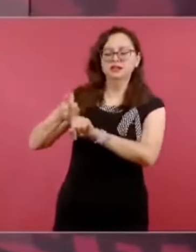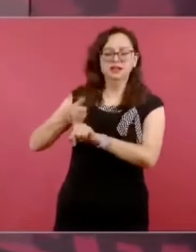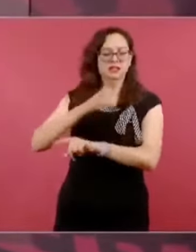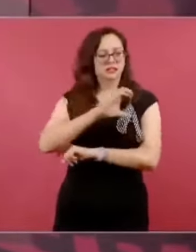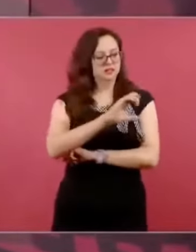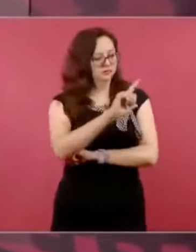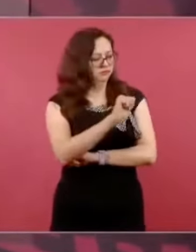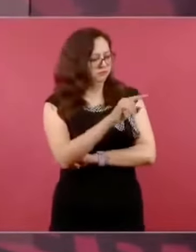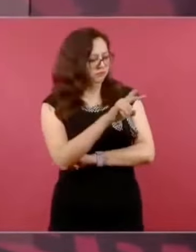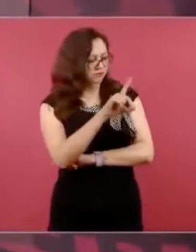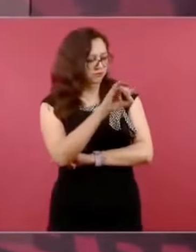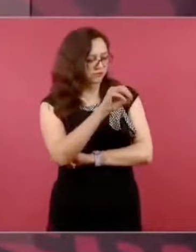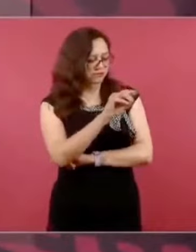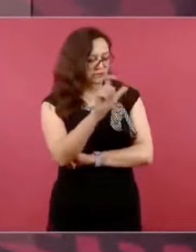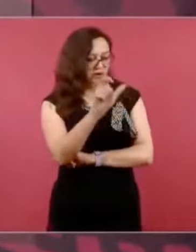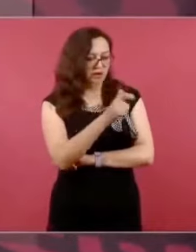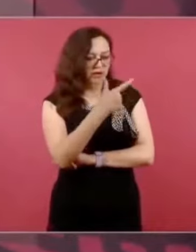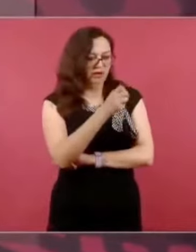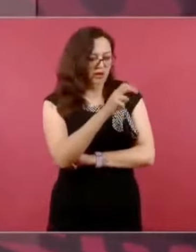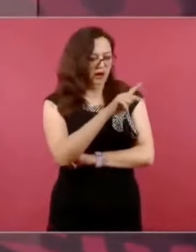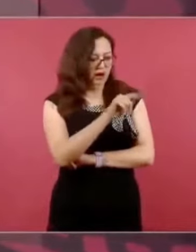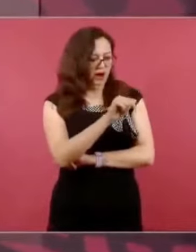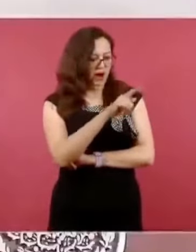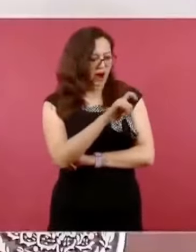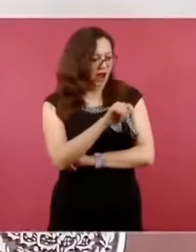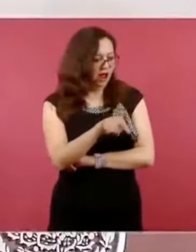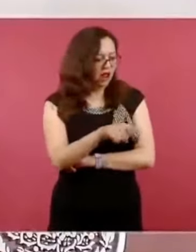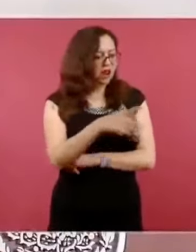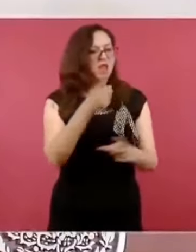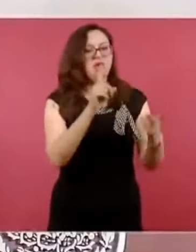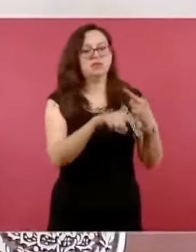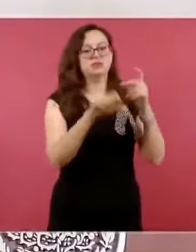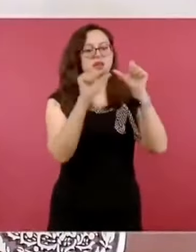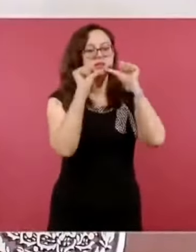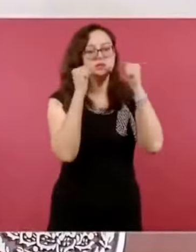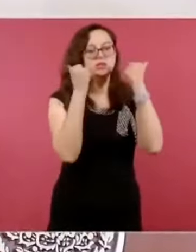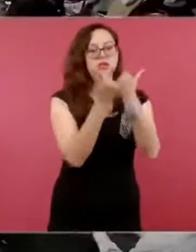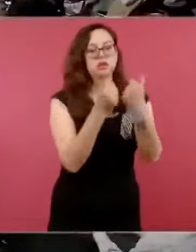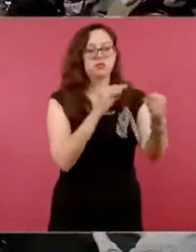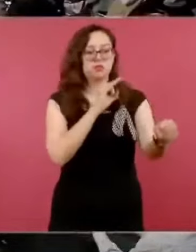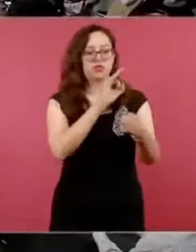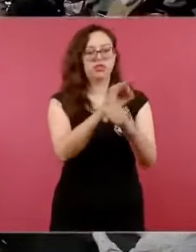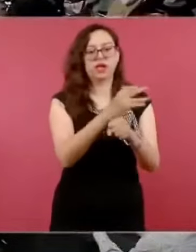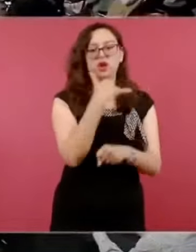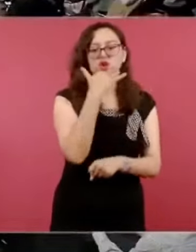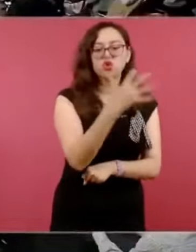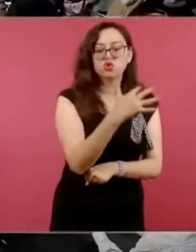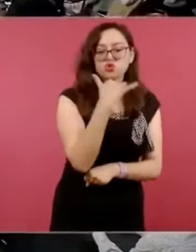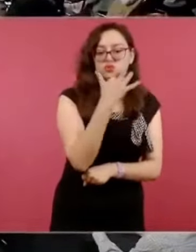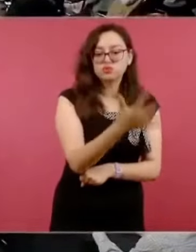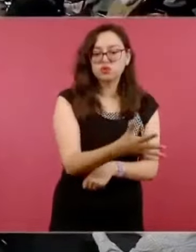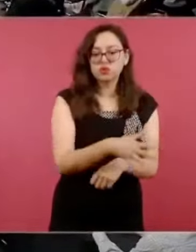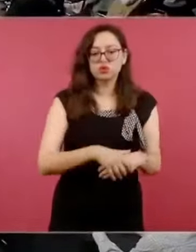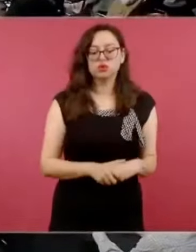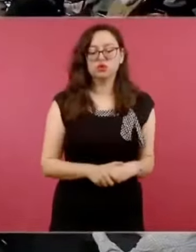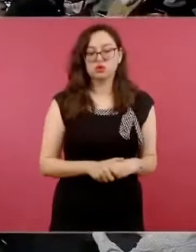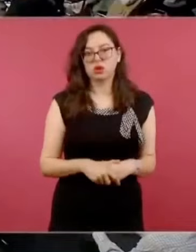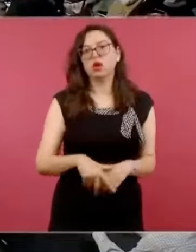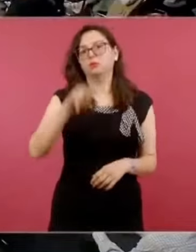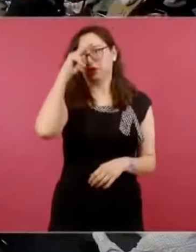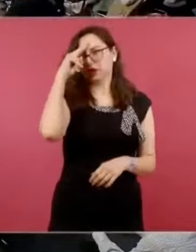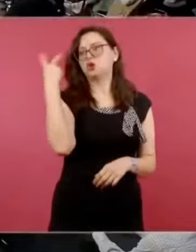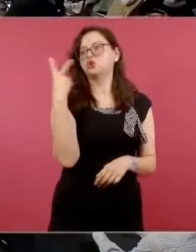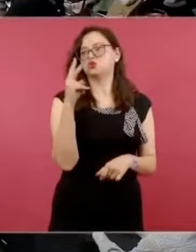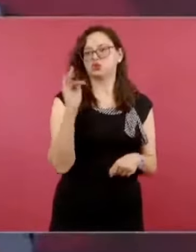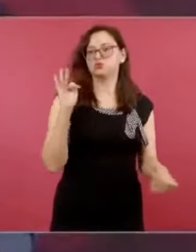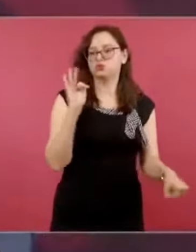Este en favor de la corrupción, ¿cómo se llaman? Mexicanos a favor de la corrupción. Mexicanos